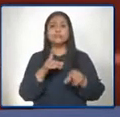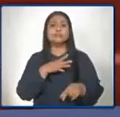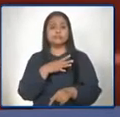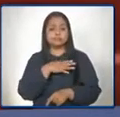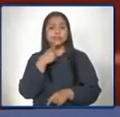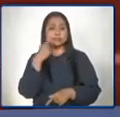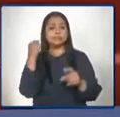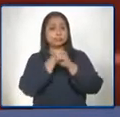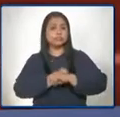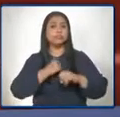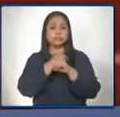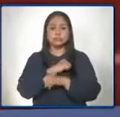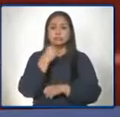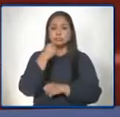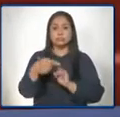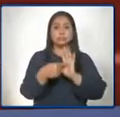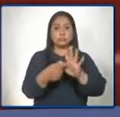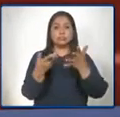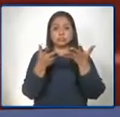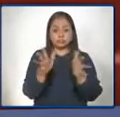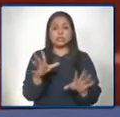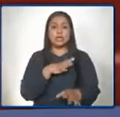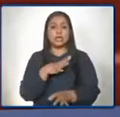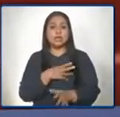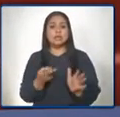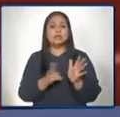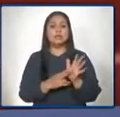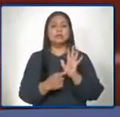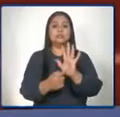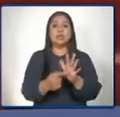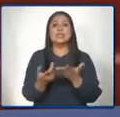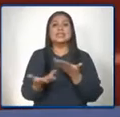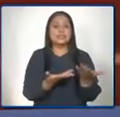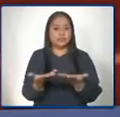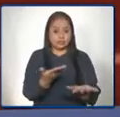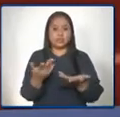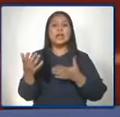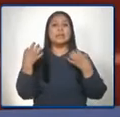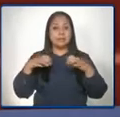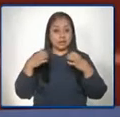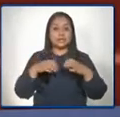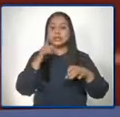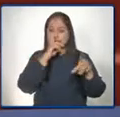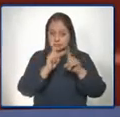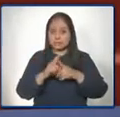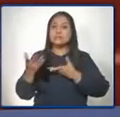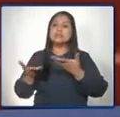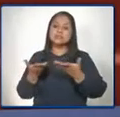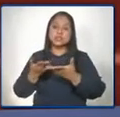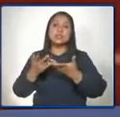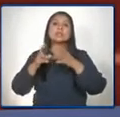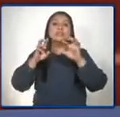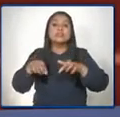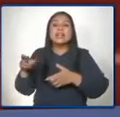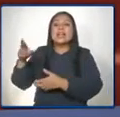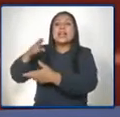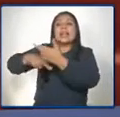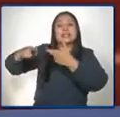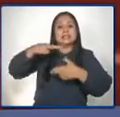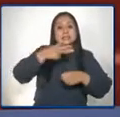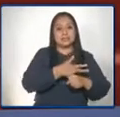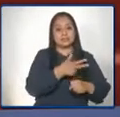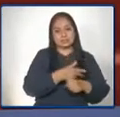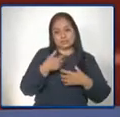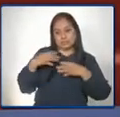posicionado mucho en este en en el marco de la atención a la emergencia pero también en la atención a los retornados y en en la estrategia de